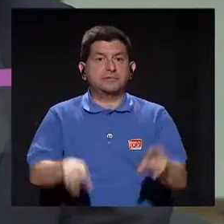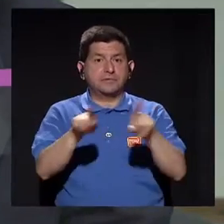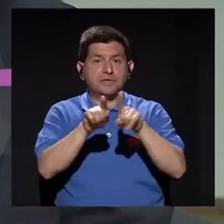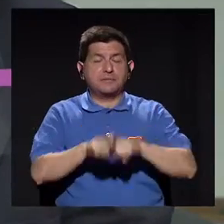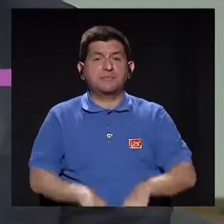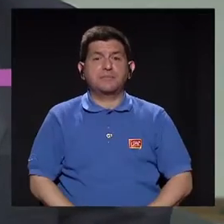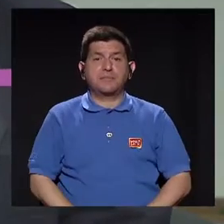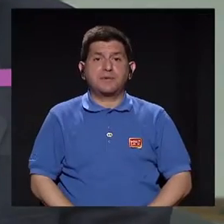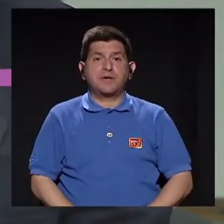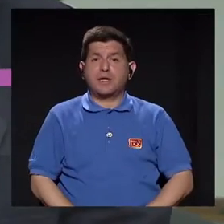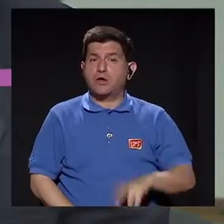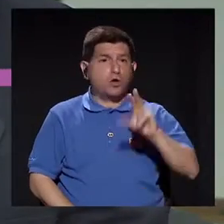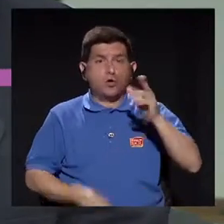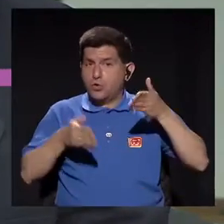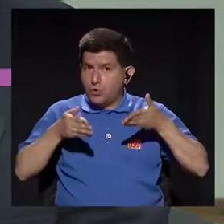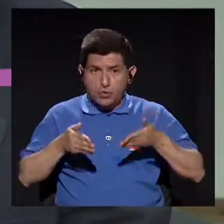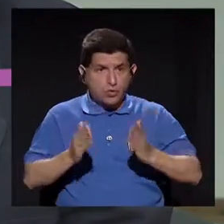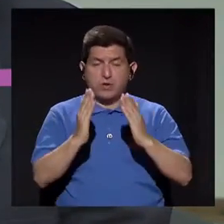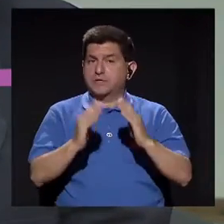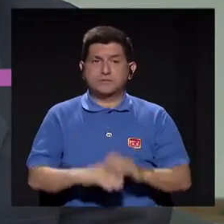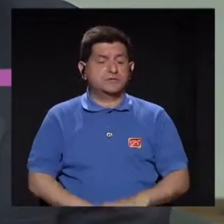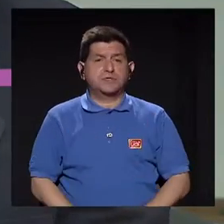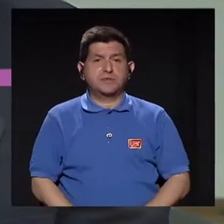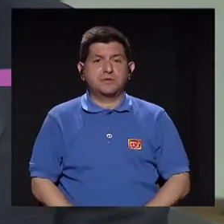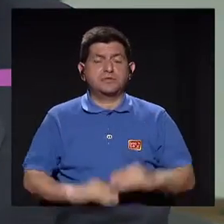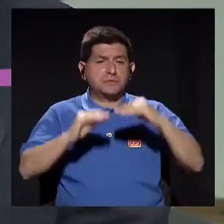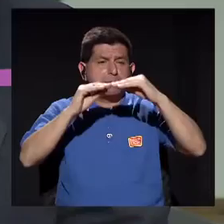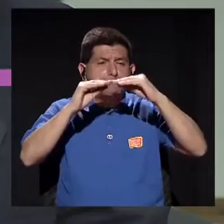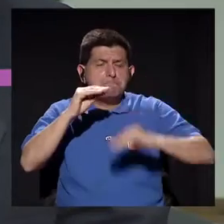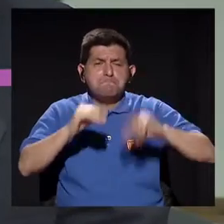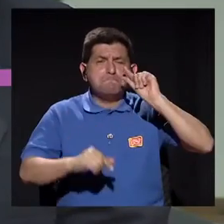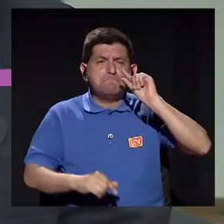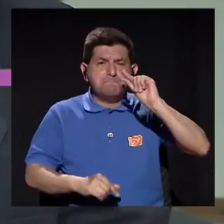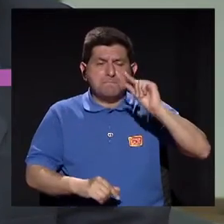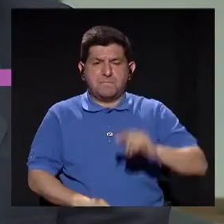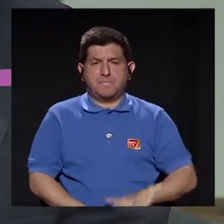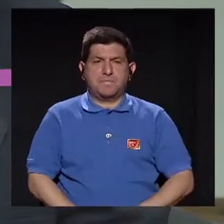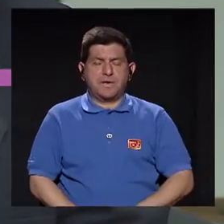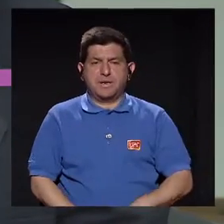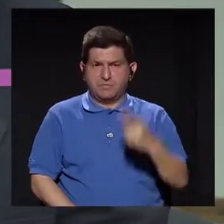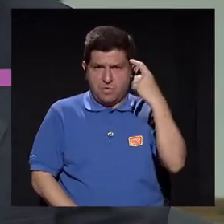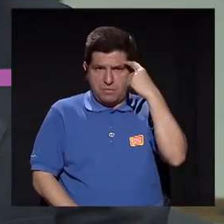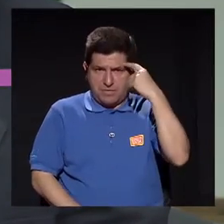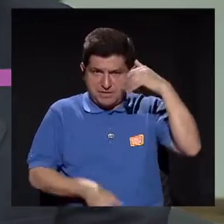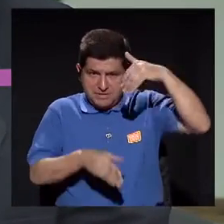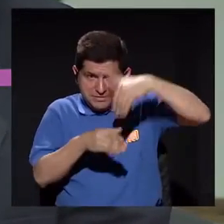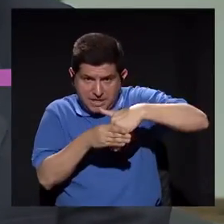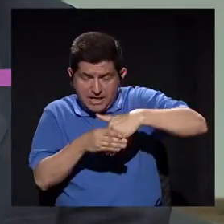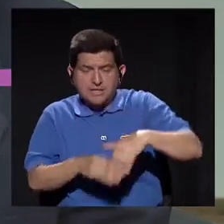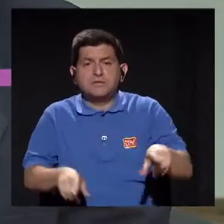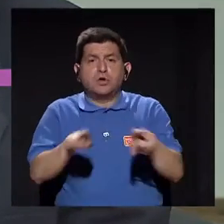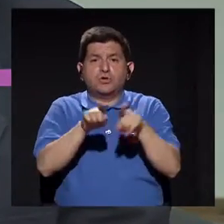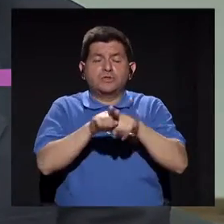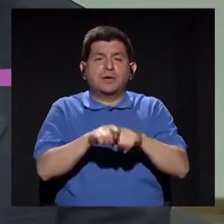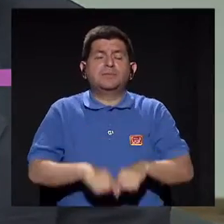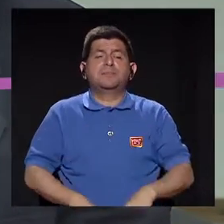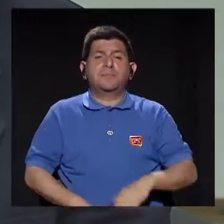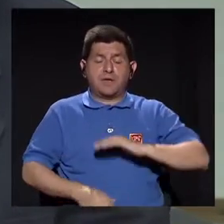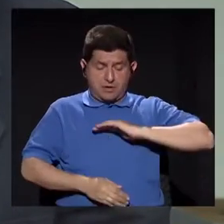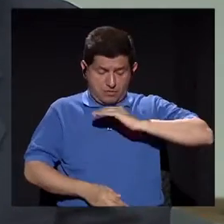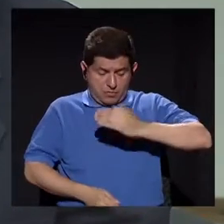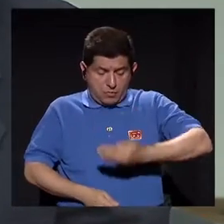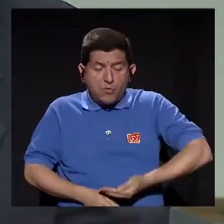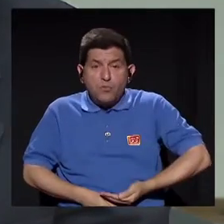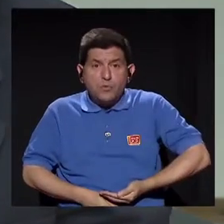incluyendo neonatos, realmente la mínimamente invasiva se puede hacer incluyendo útero, o sea,